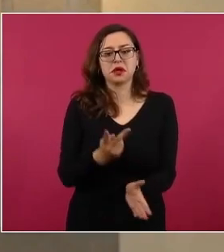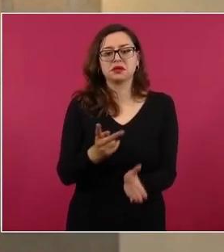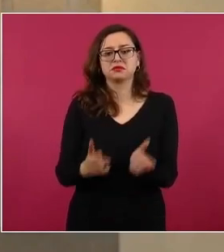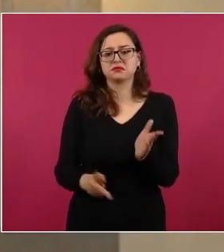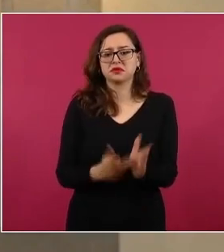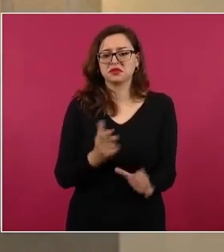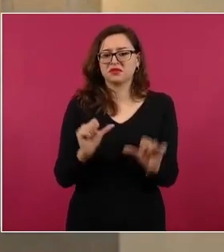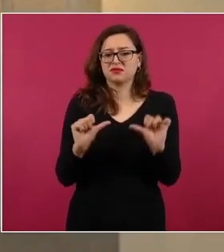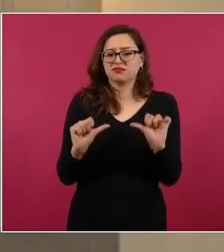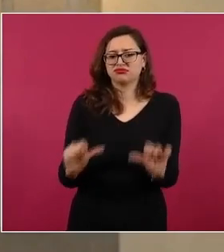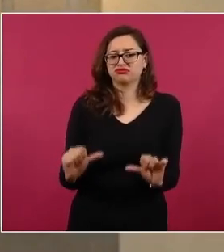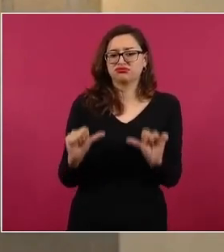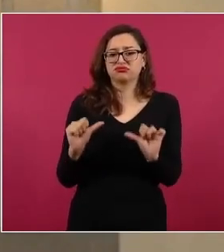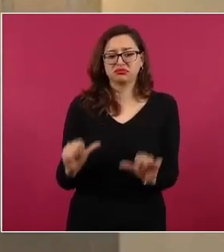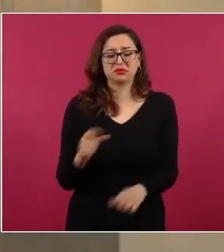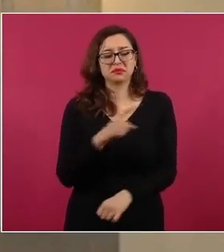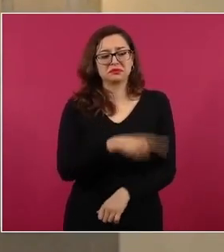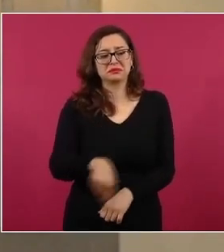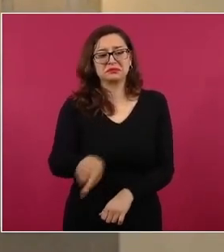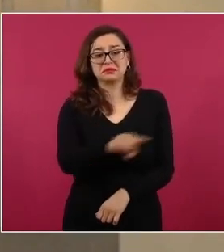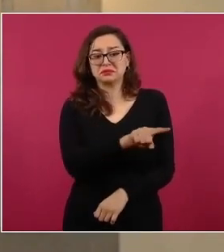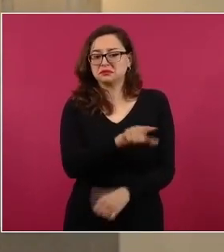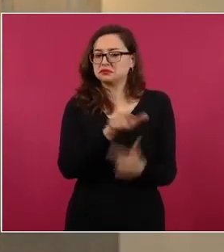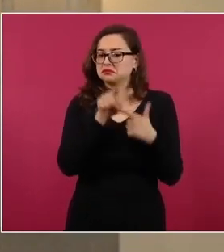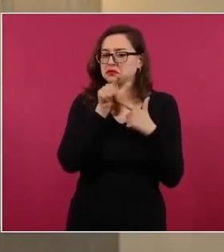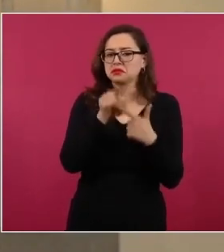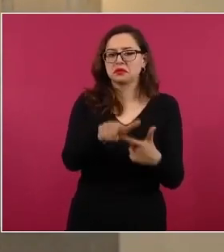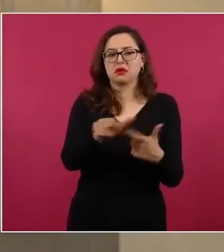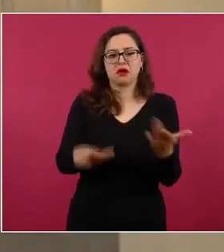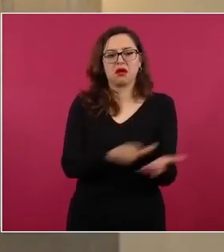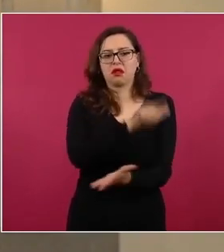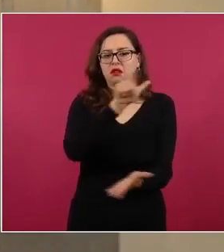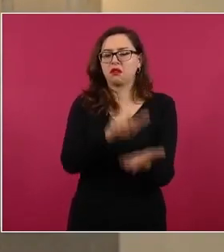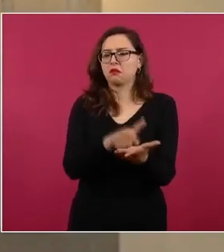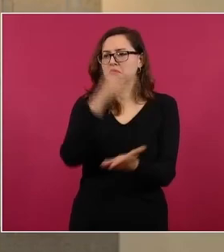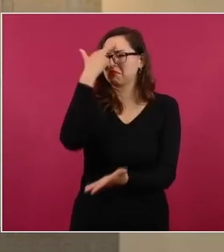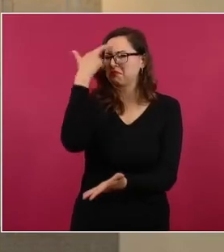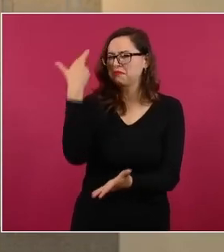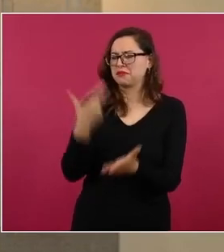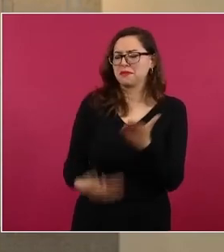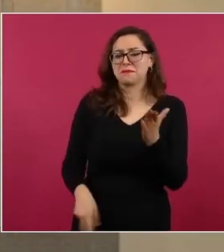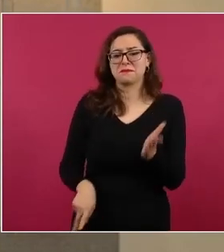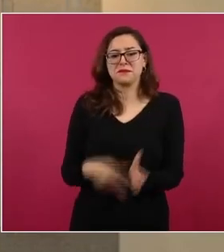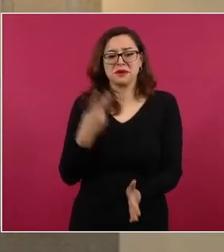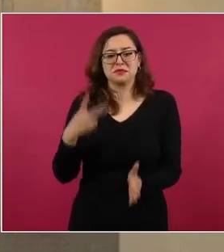este tipo de personas vuelve a seguir cometiendo los actos criminales.